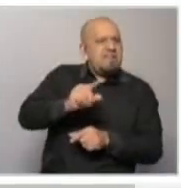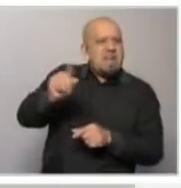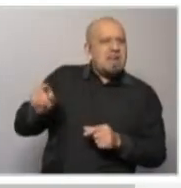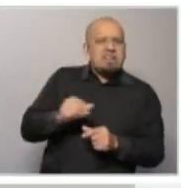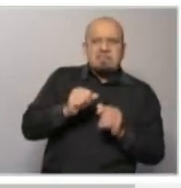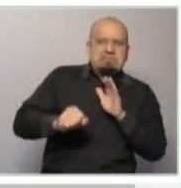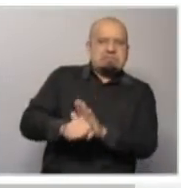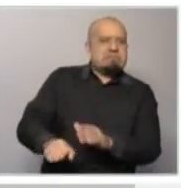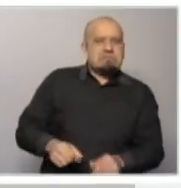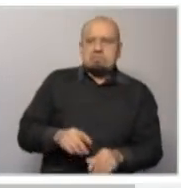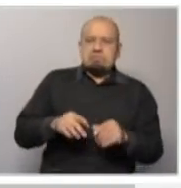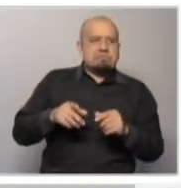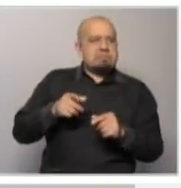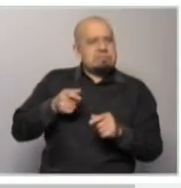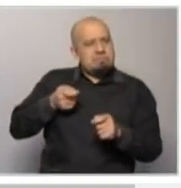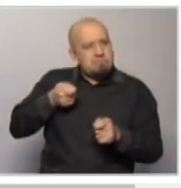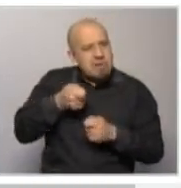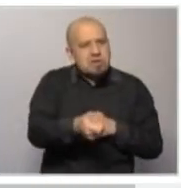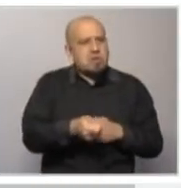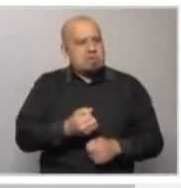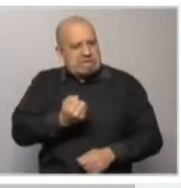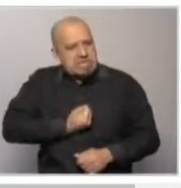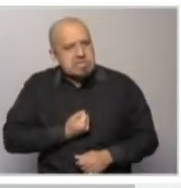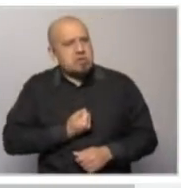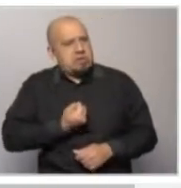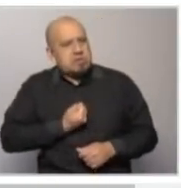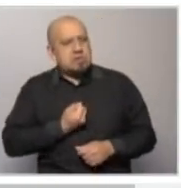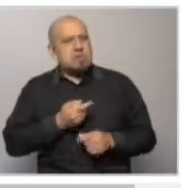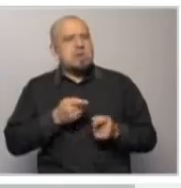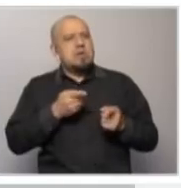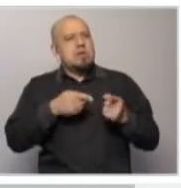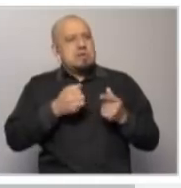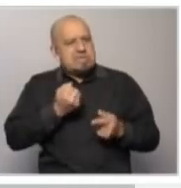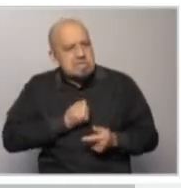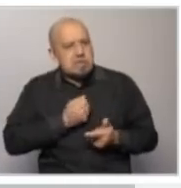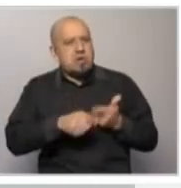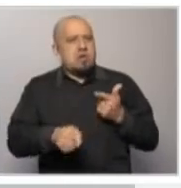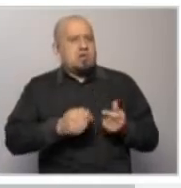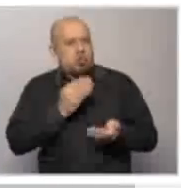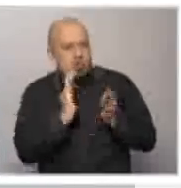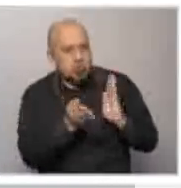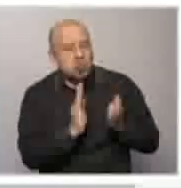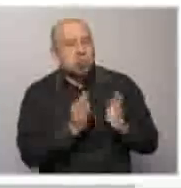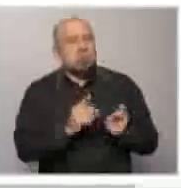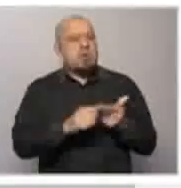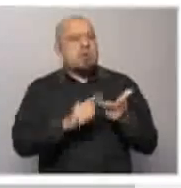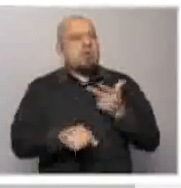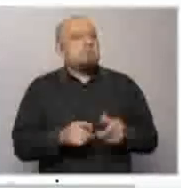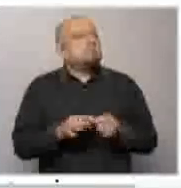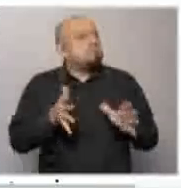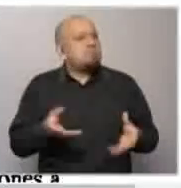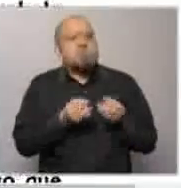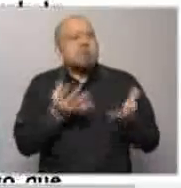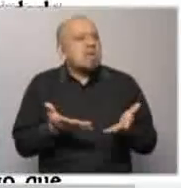hasta qué punto se cometieron crímenes en nombre de determinados